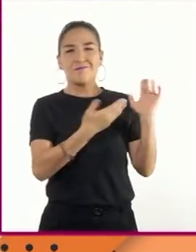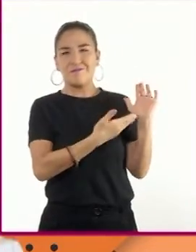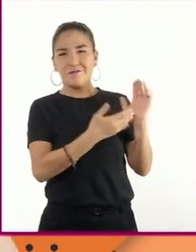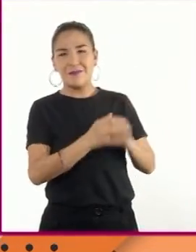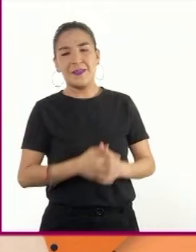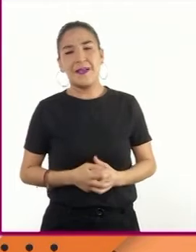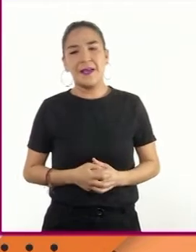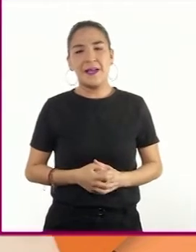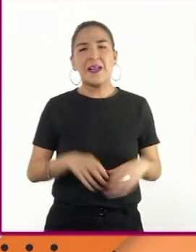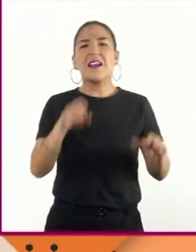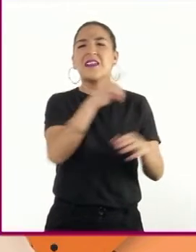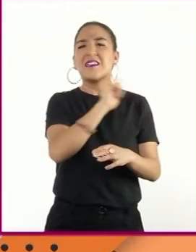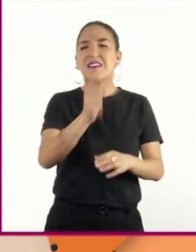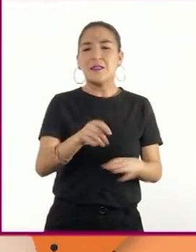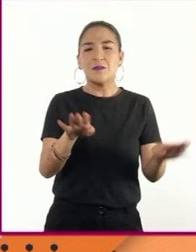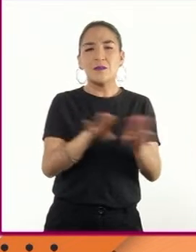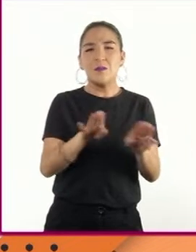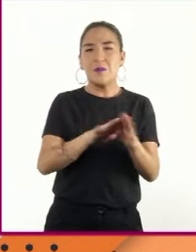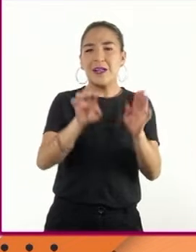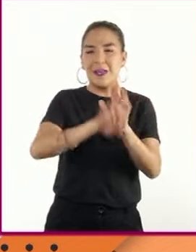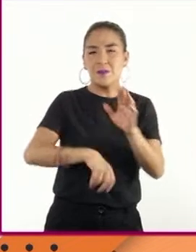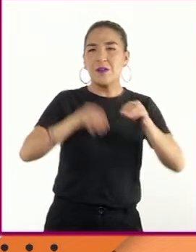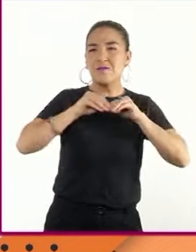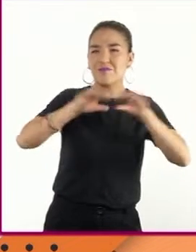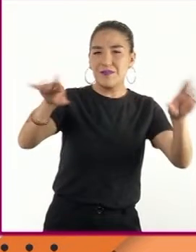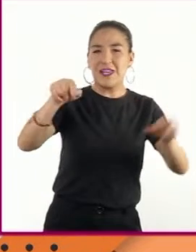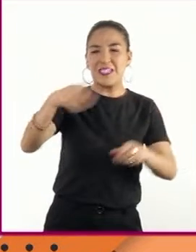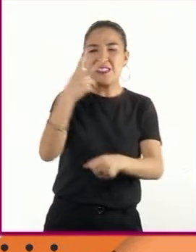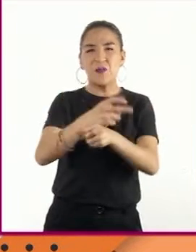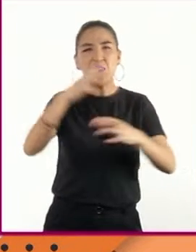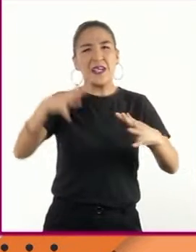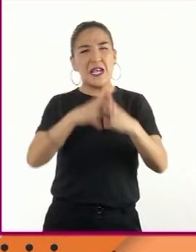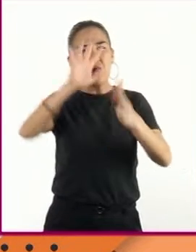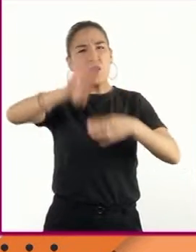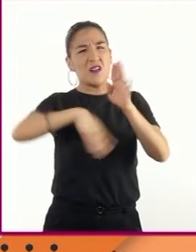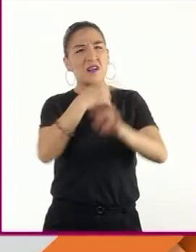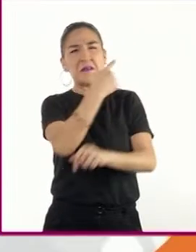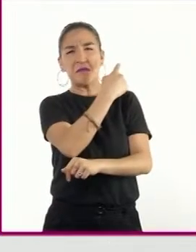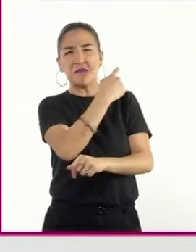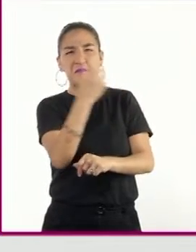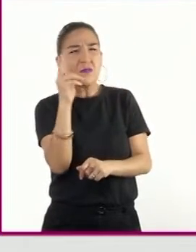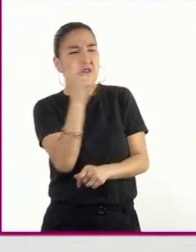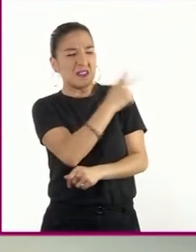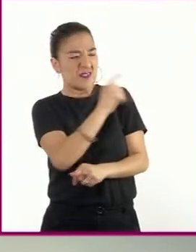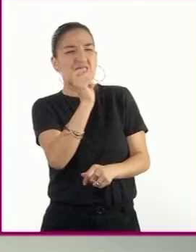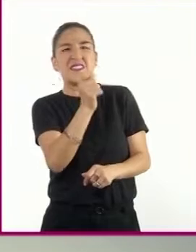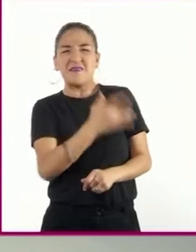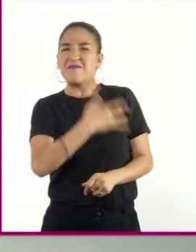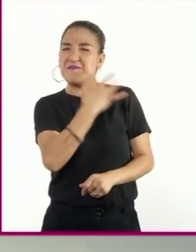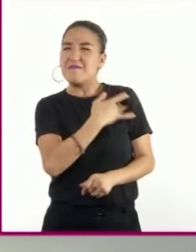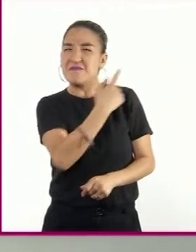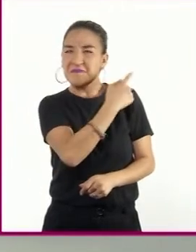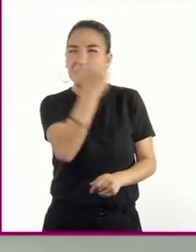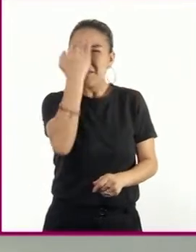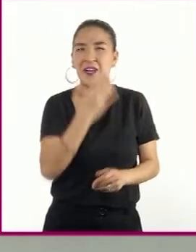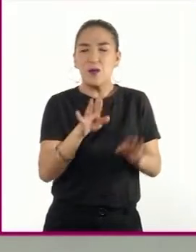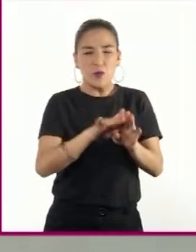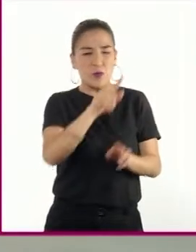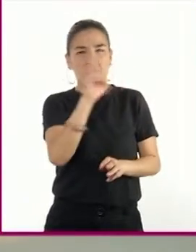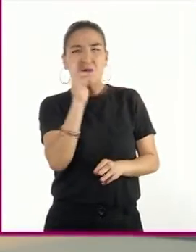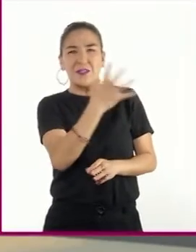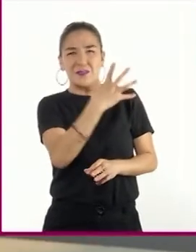aplicada en la Segunda Guerra Mundial. ¿Qué mensaje transmite la imagen? Una mujer que realiza